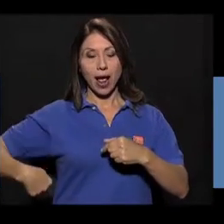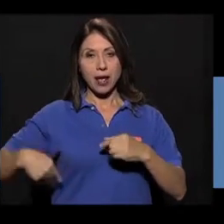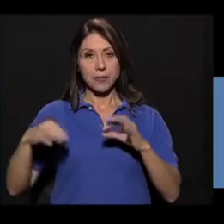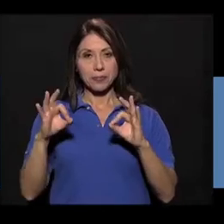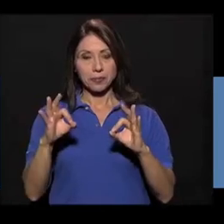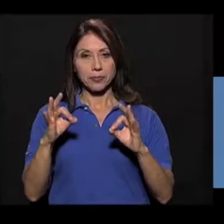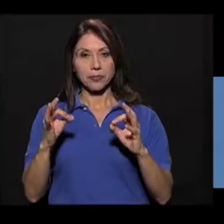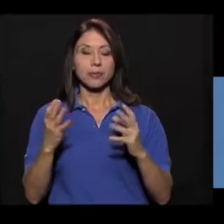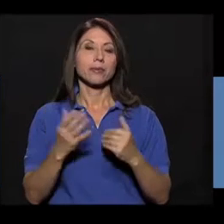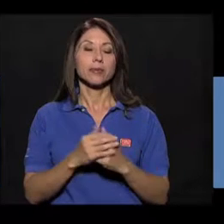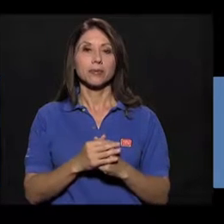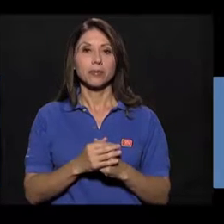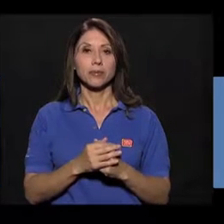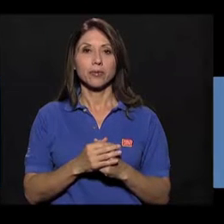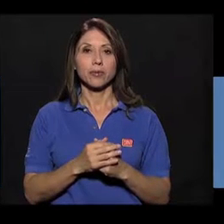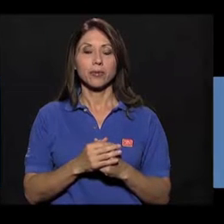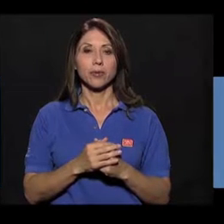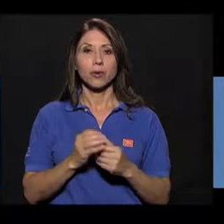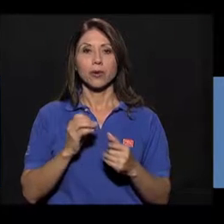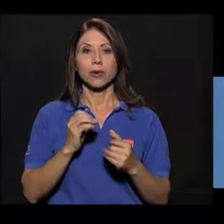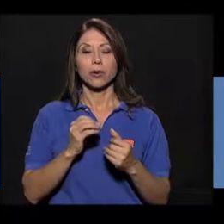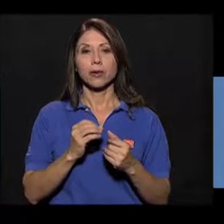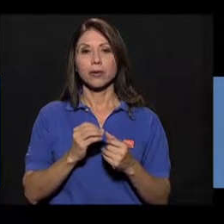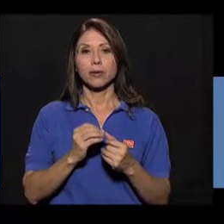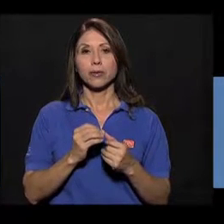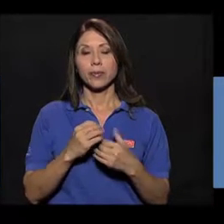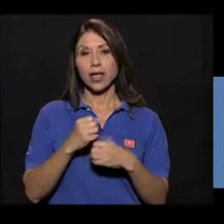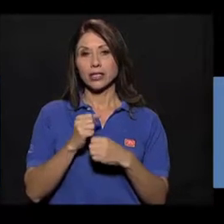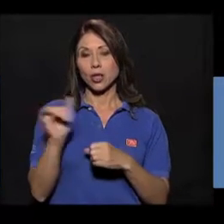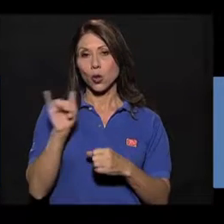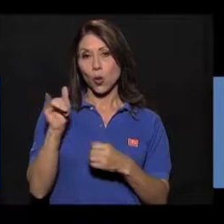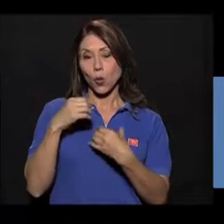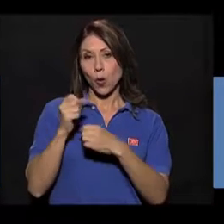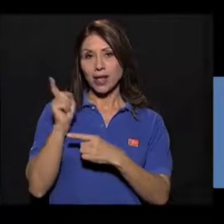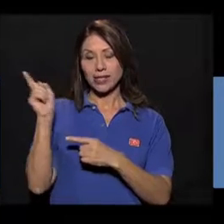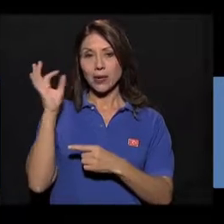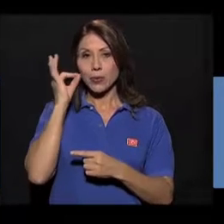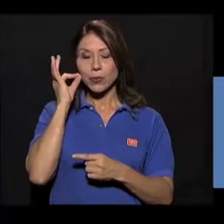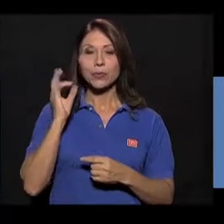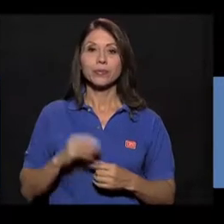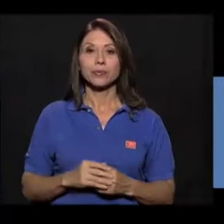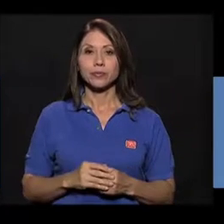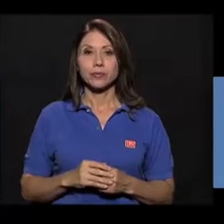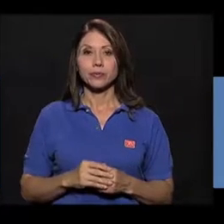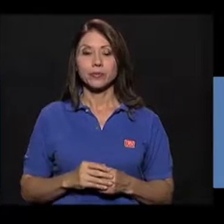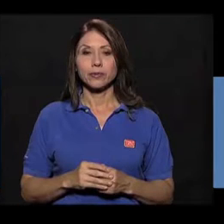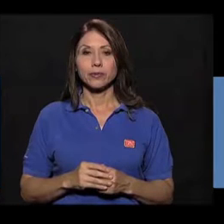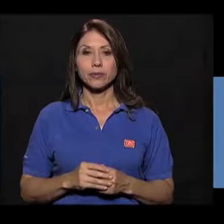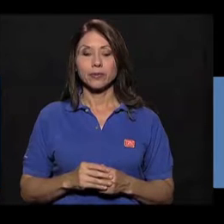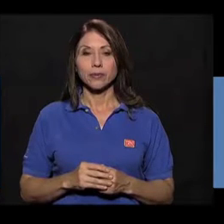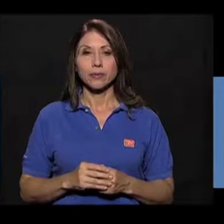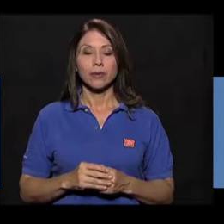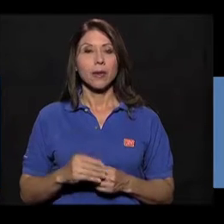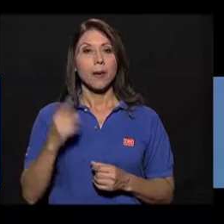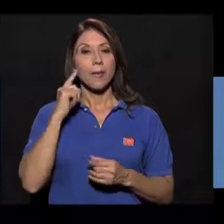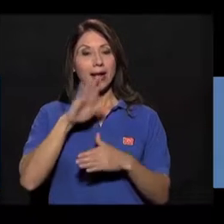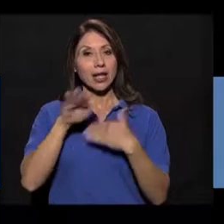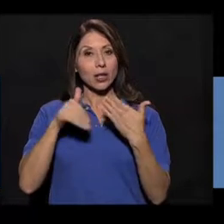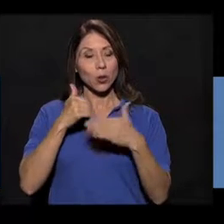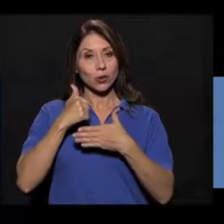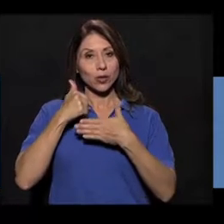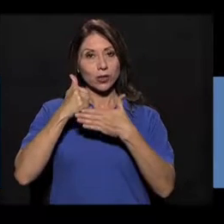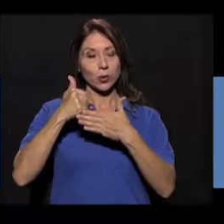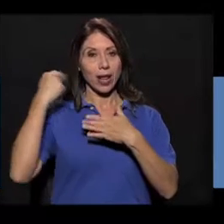¿verdad? O articulando vértebras tanto hacia arriba como hacia abajo para abrir espacios a nivel de la columna.